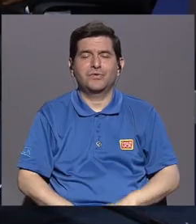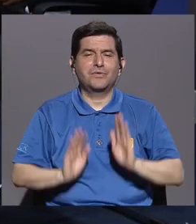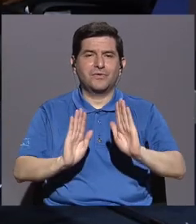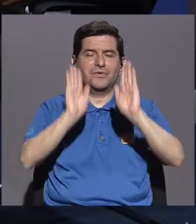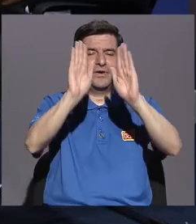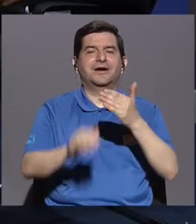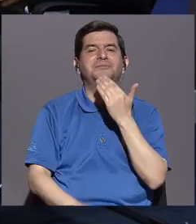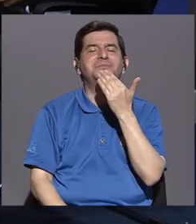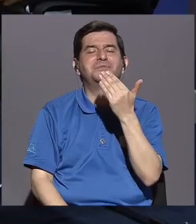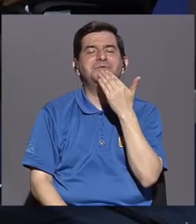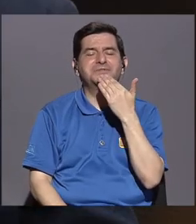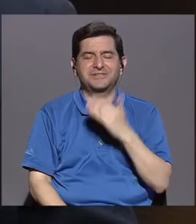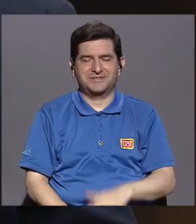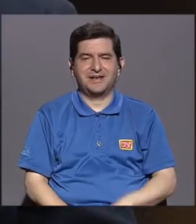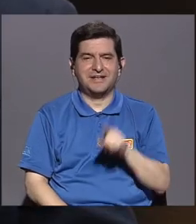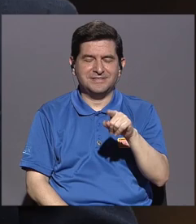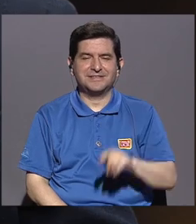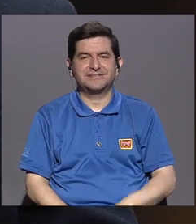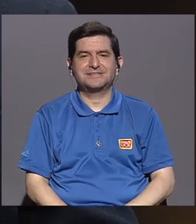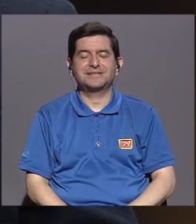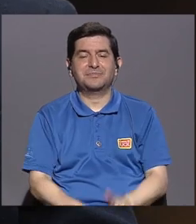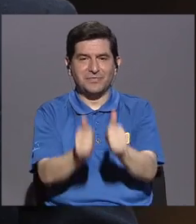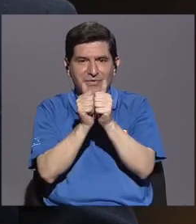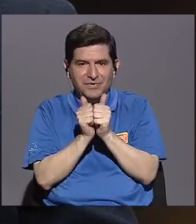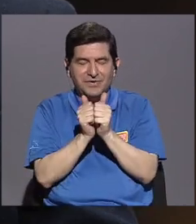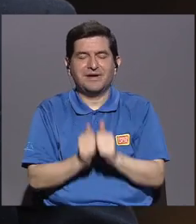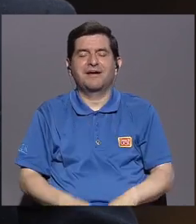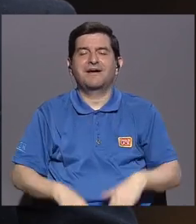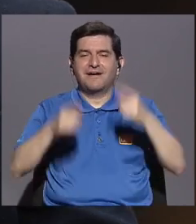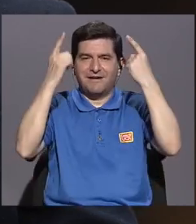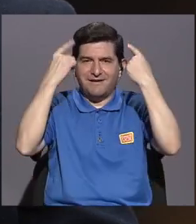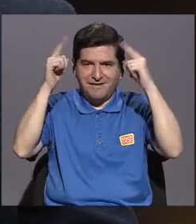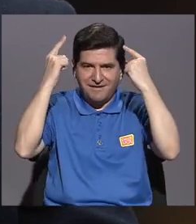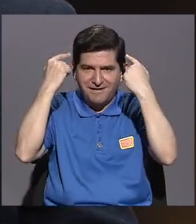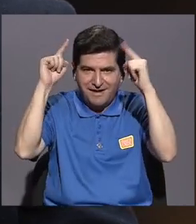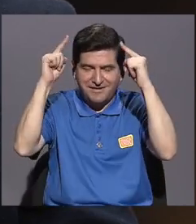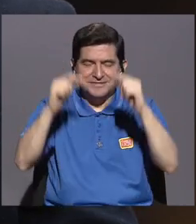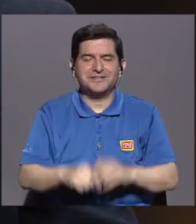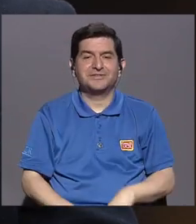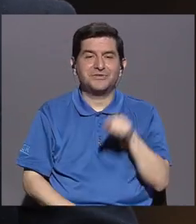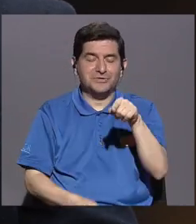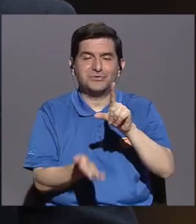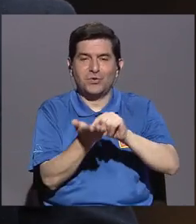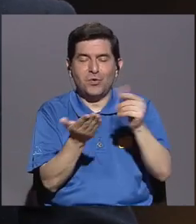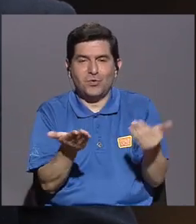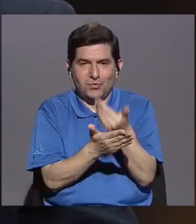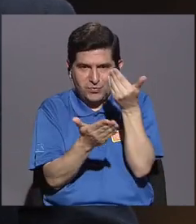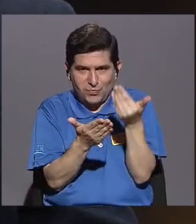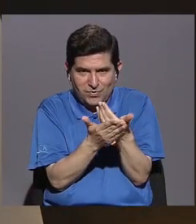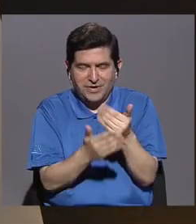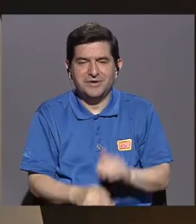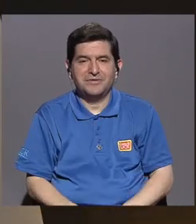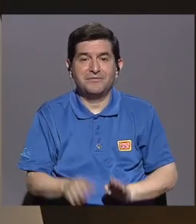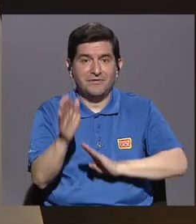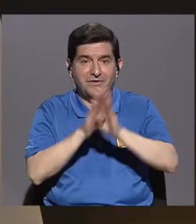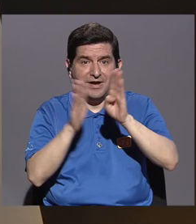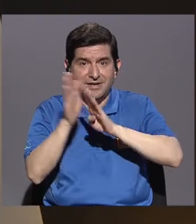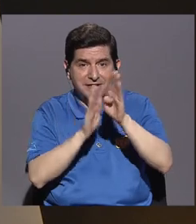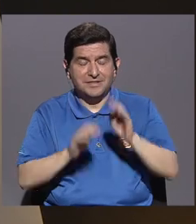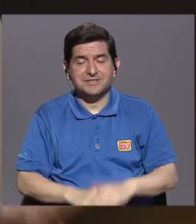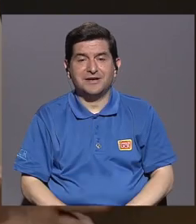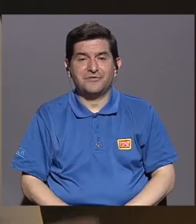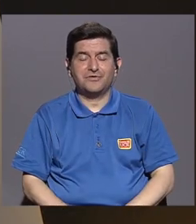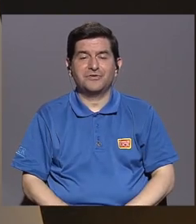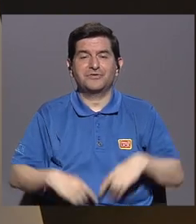manera fabulosa. Alberto, muchísimas gracias por acompañarnos. Muchos éxitos con esta publicación reciente y con el desarrollo de la